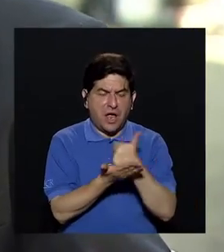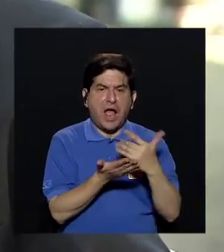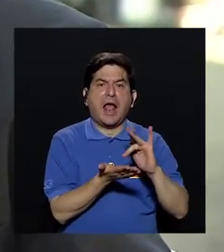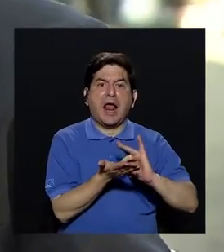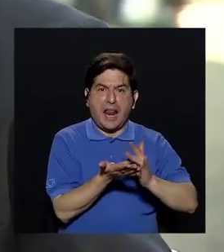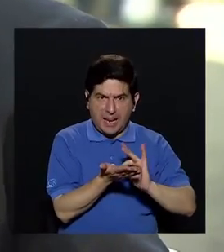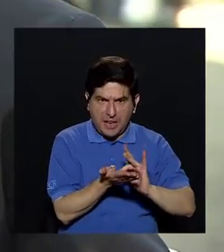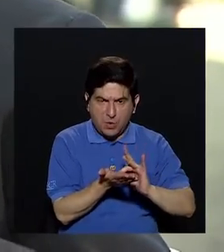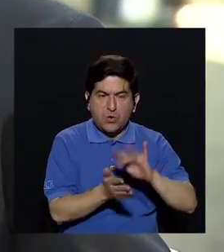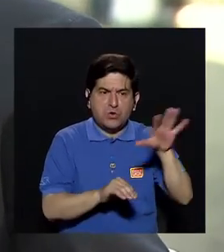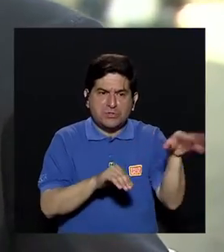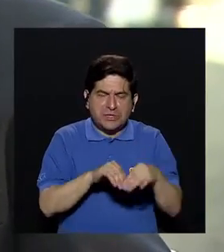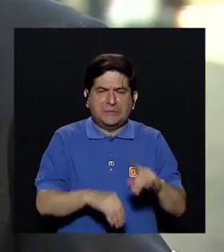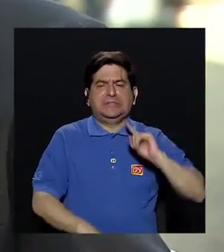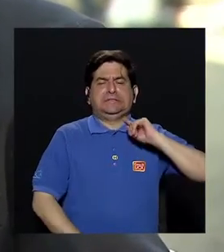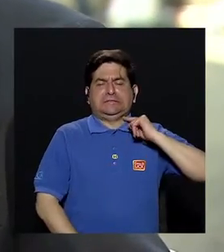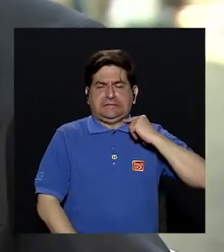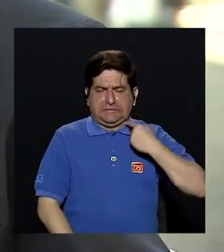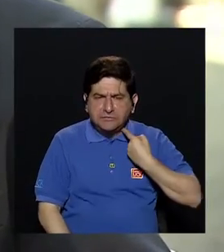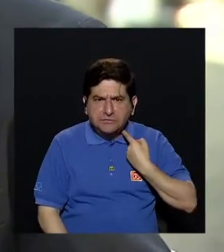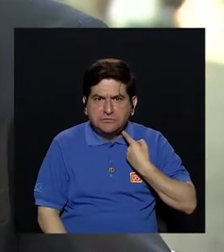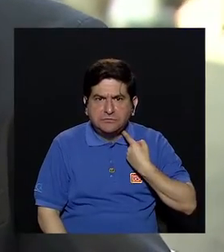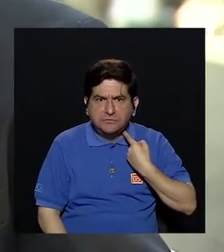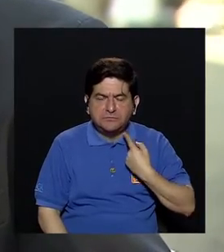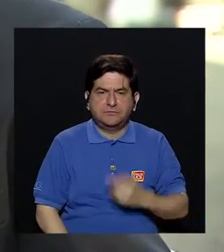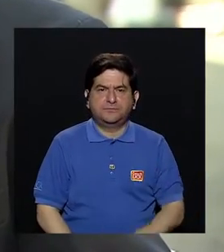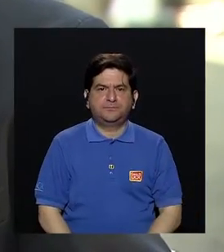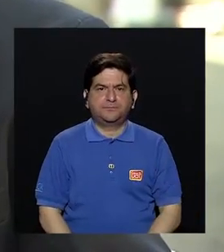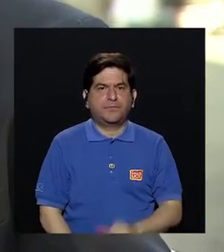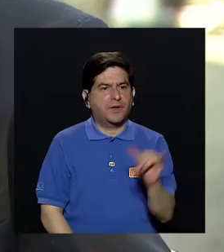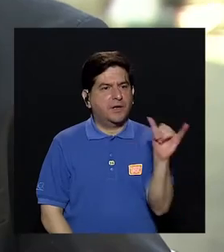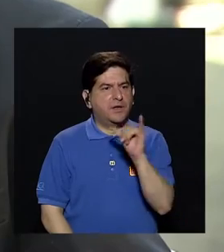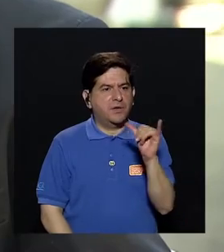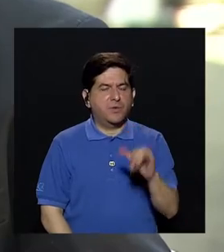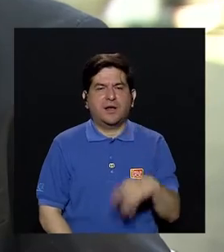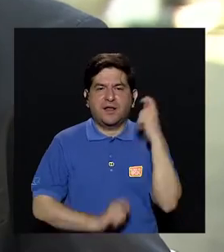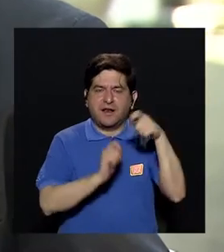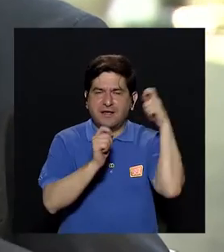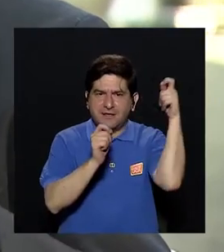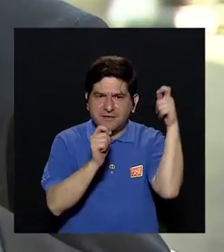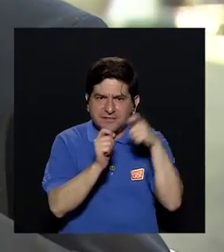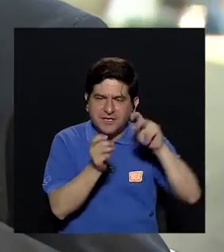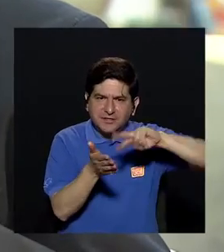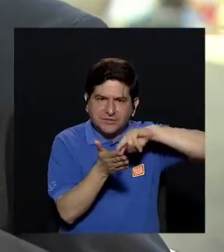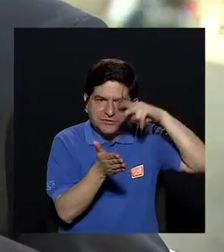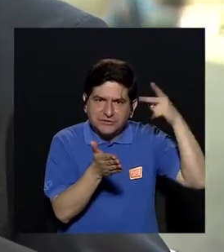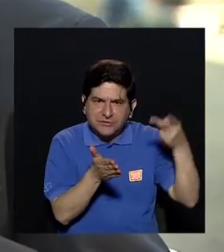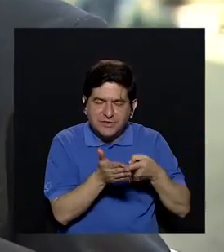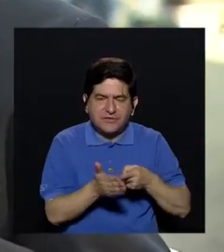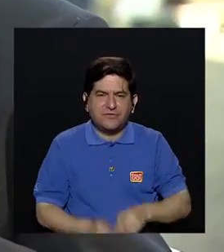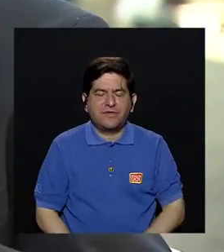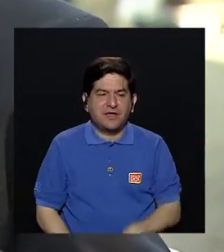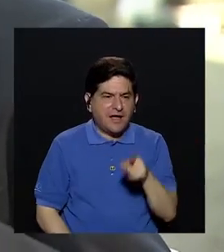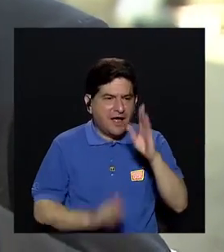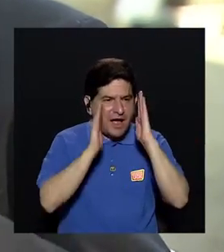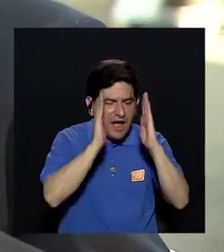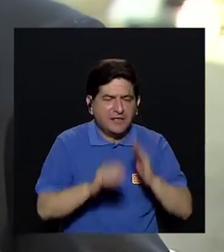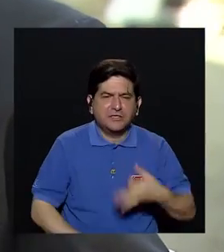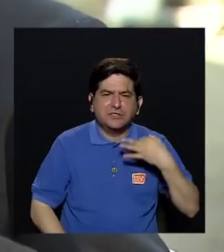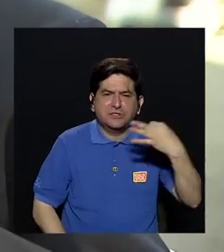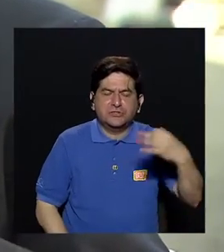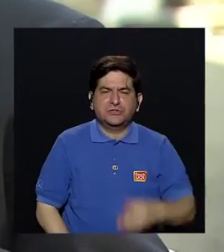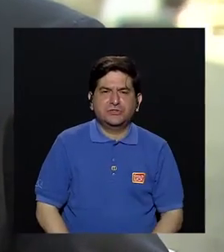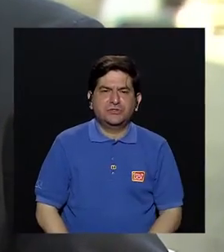algunos medicamentos que además son muy costosos, sino específicamente a lo que se requiere el cuidado diario,